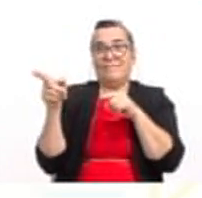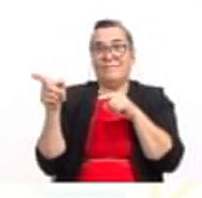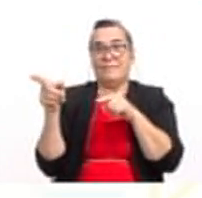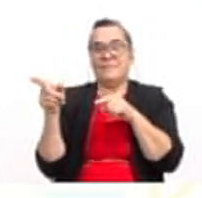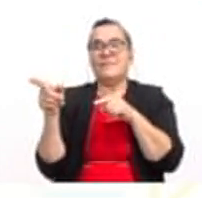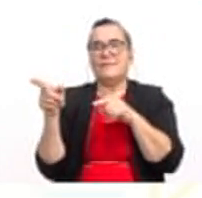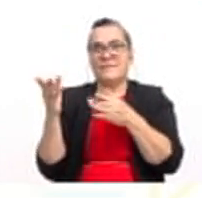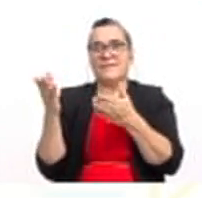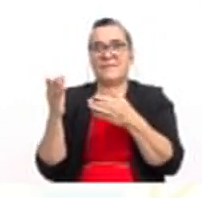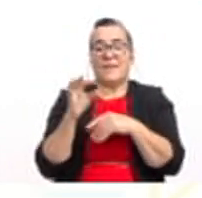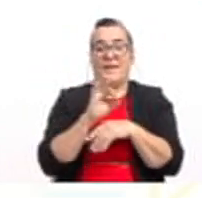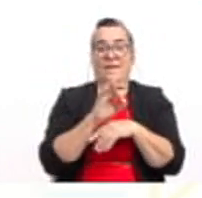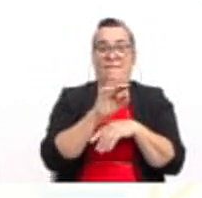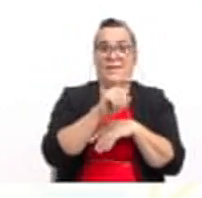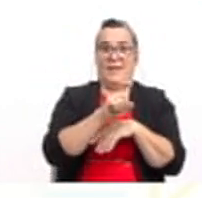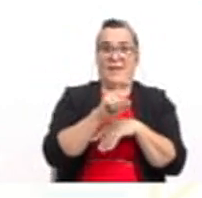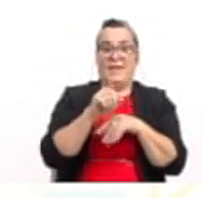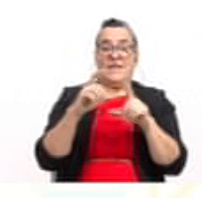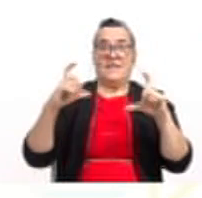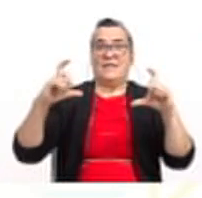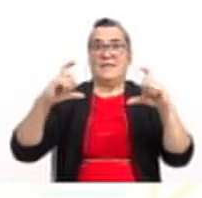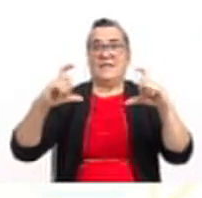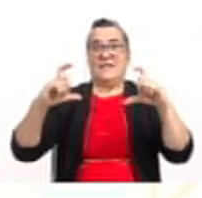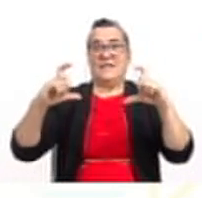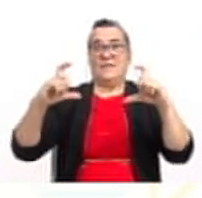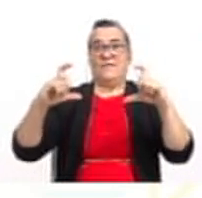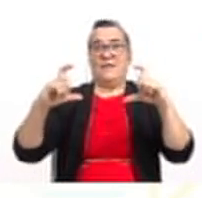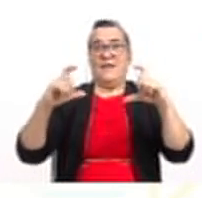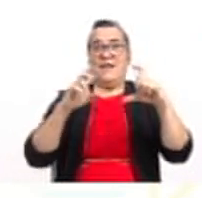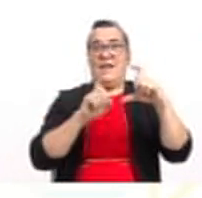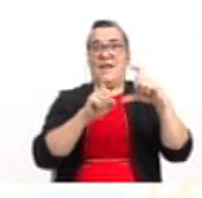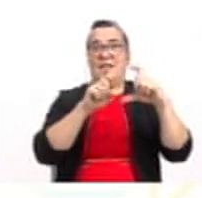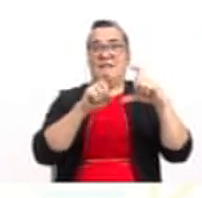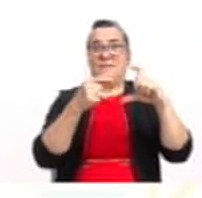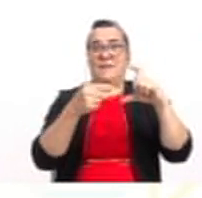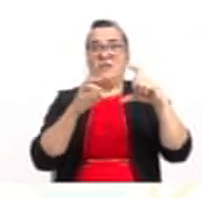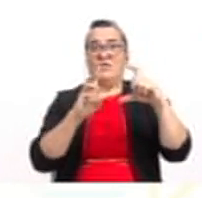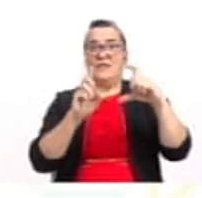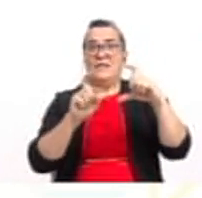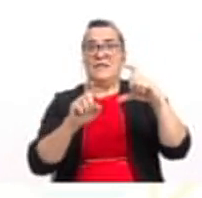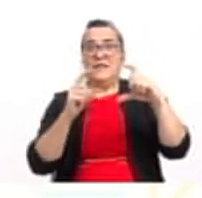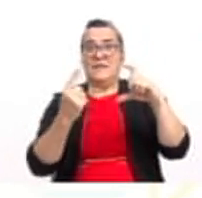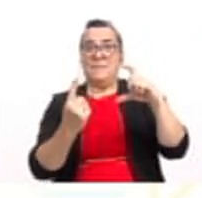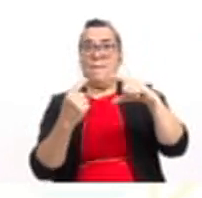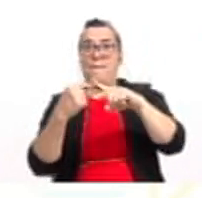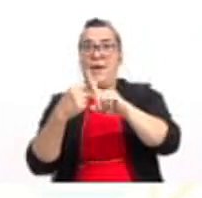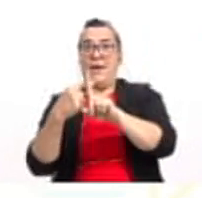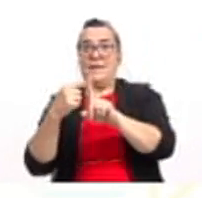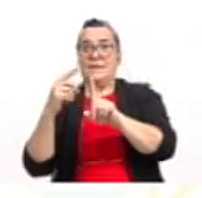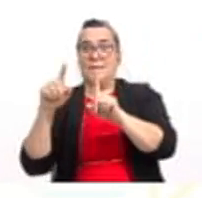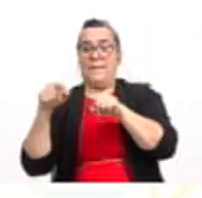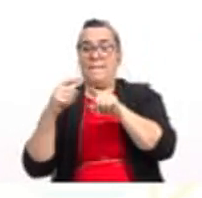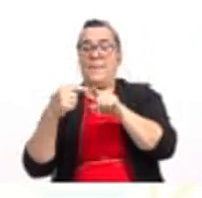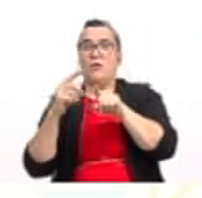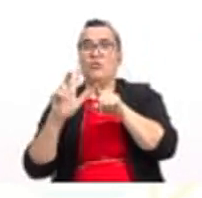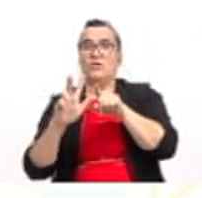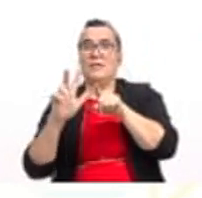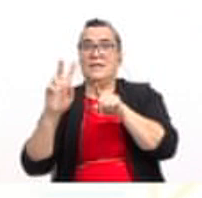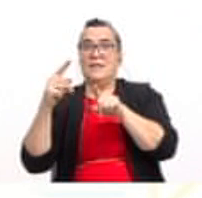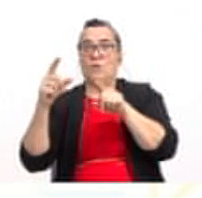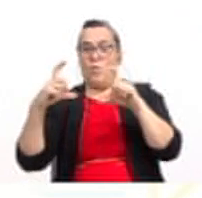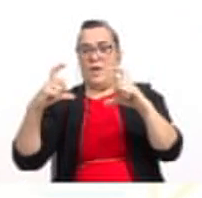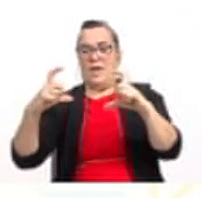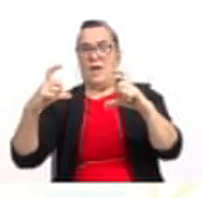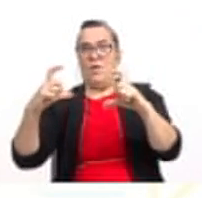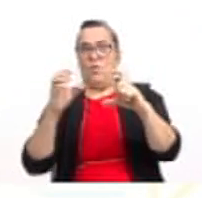a x al cuadrado menos 6x más menos 3 al cuadrado. Observen que lo agrupamos estos primeros